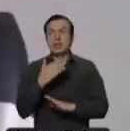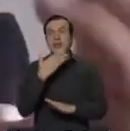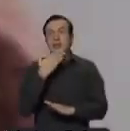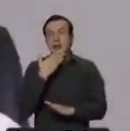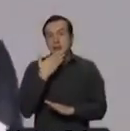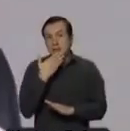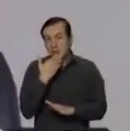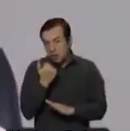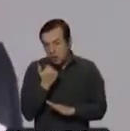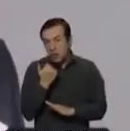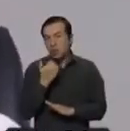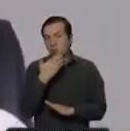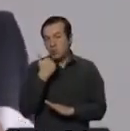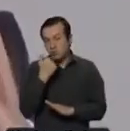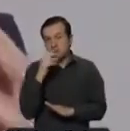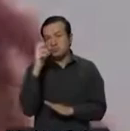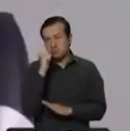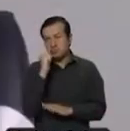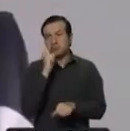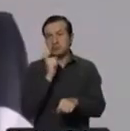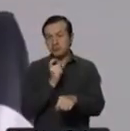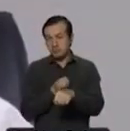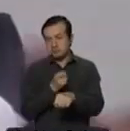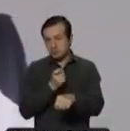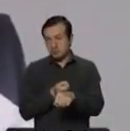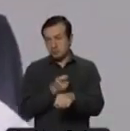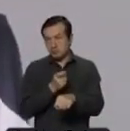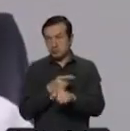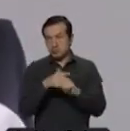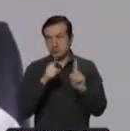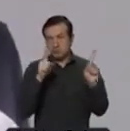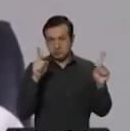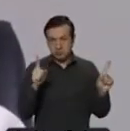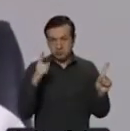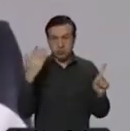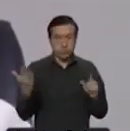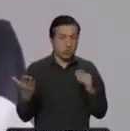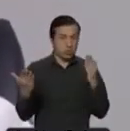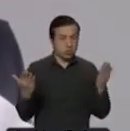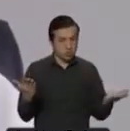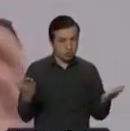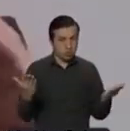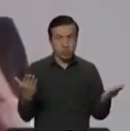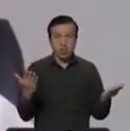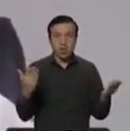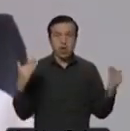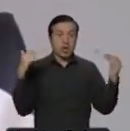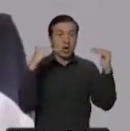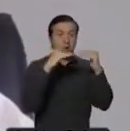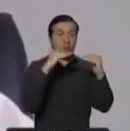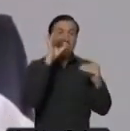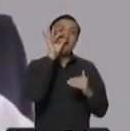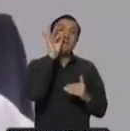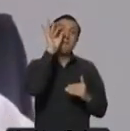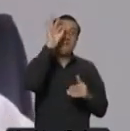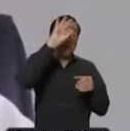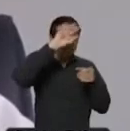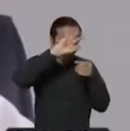sensibilidad y especificidad que las de anticuerpos, pero no igualan jamás